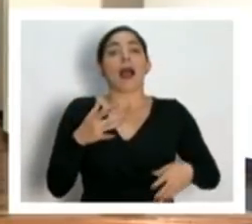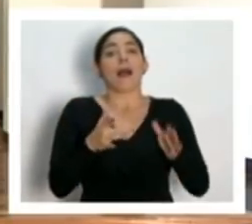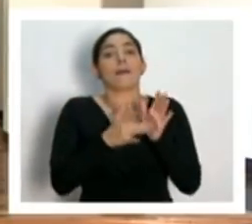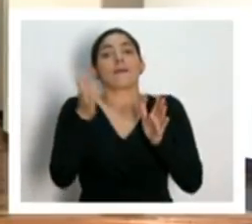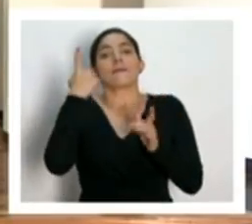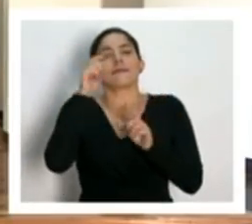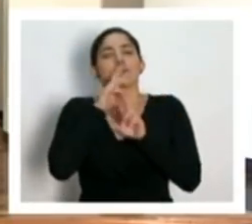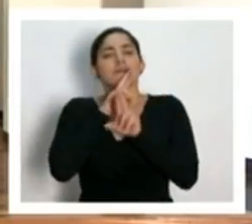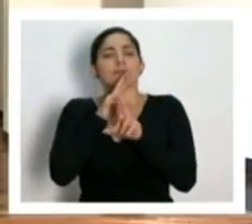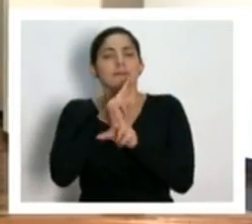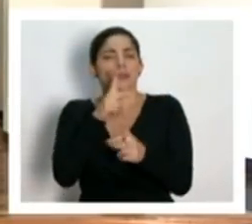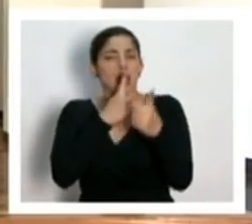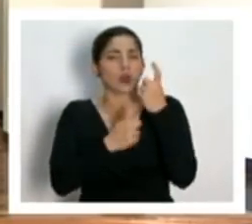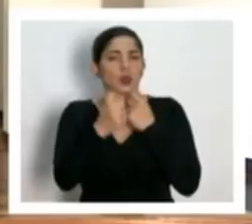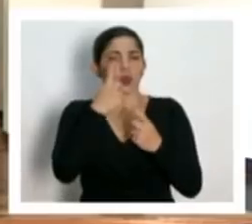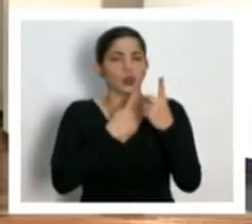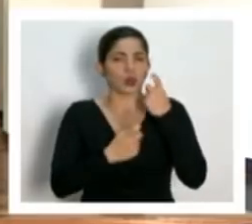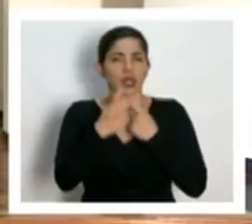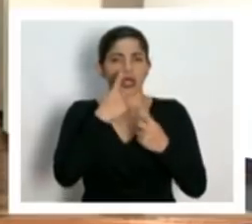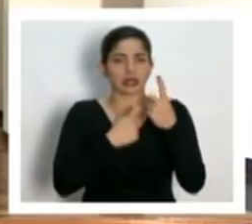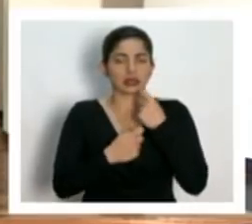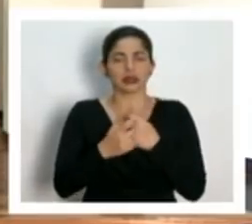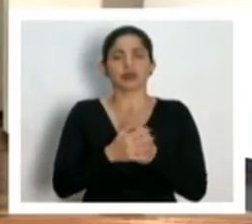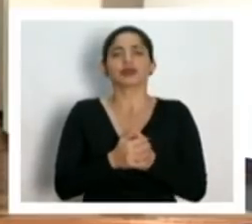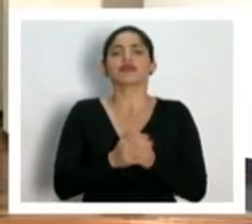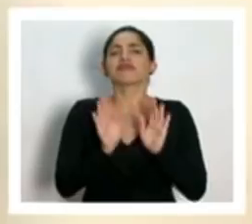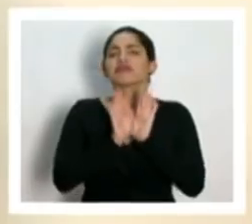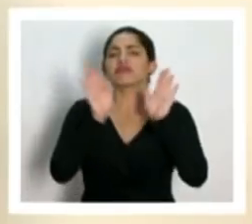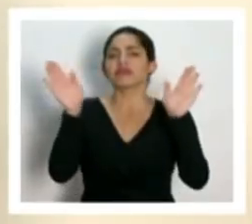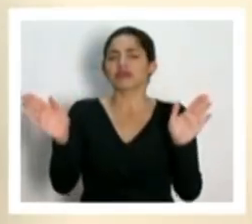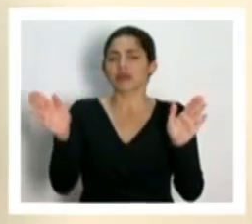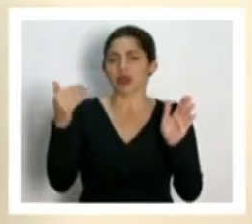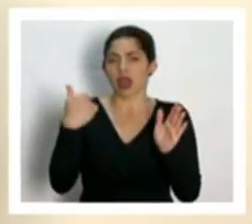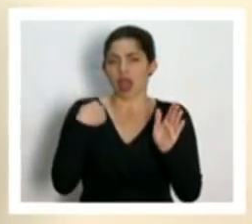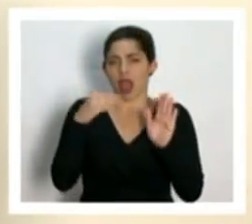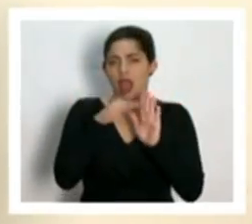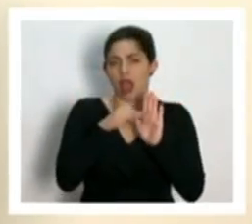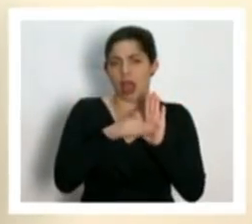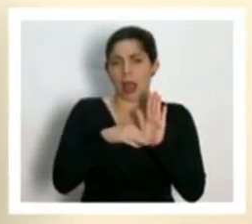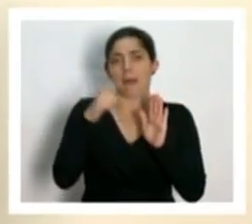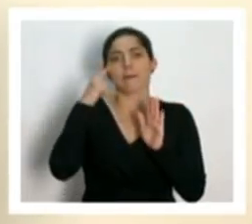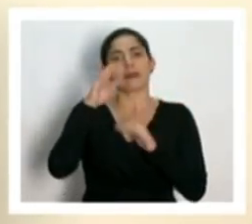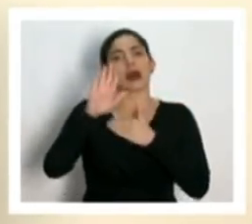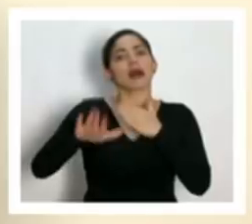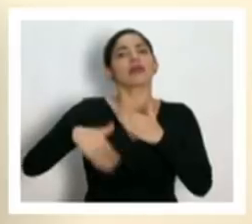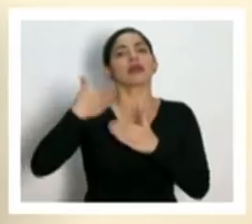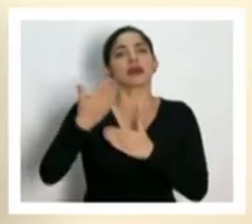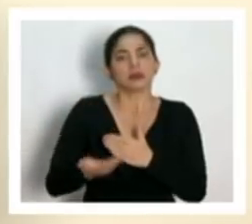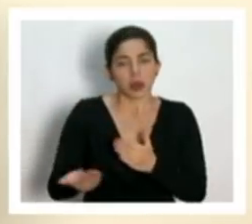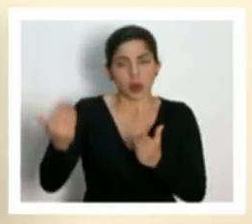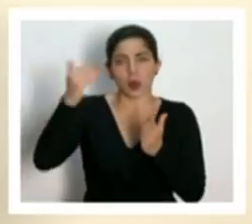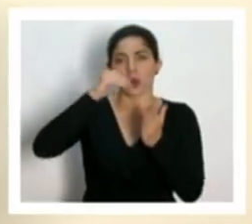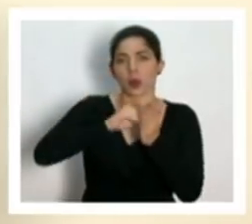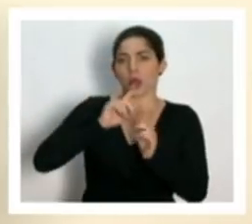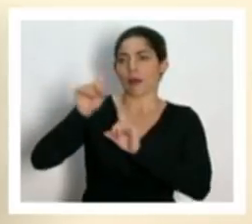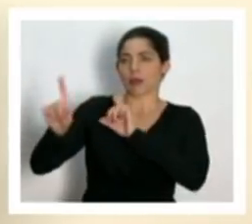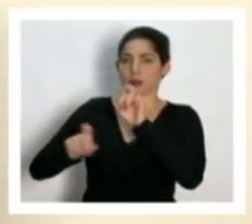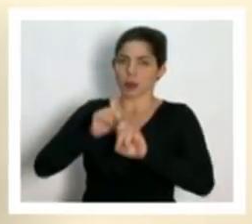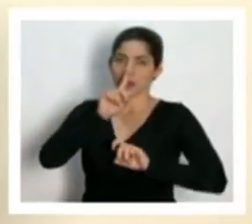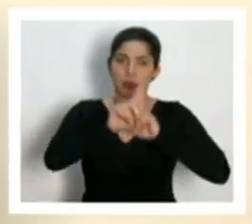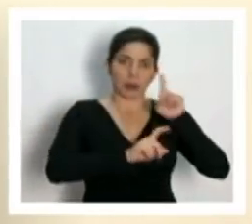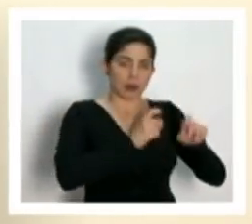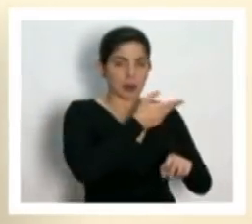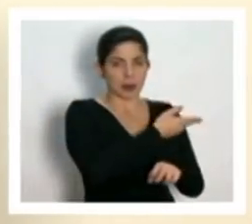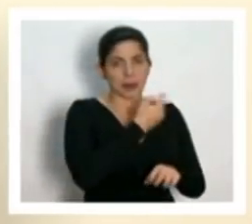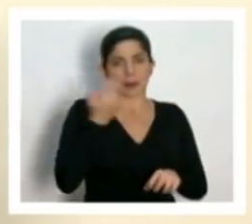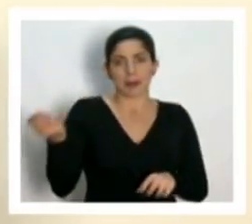responder algunas de las preguntas generales que están acá para luego volverle a dar preguntas y la palabra a los